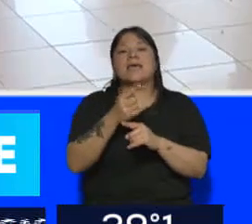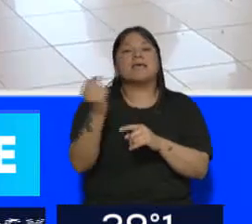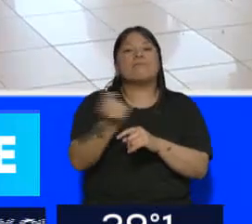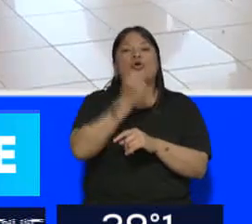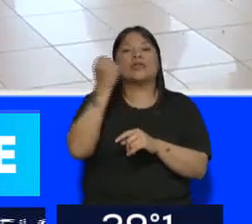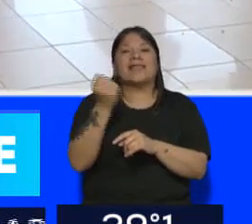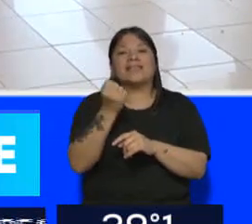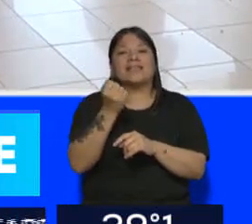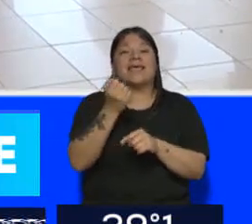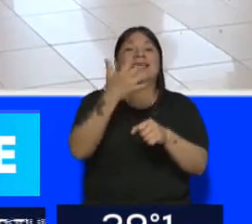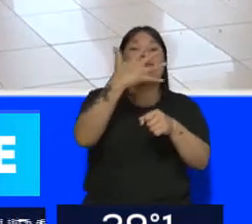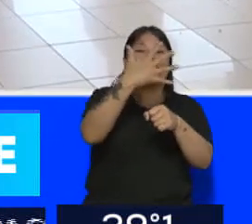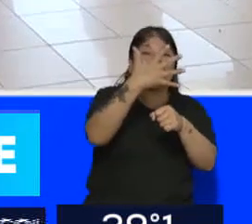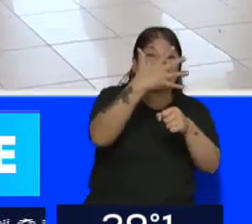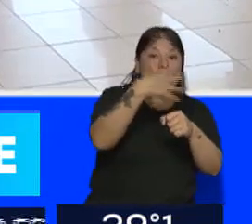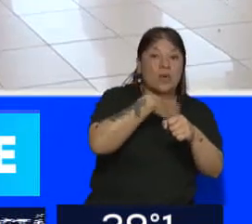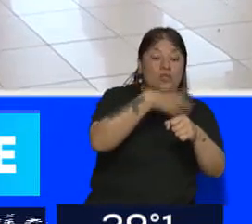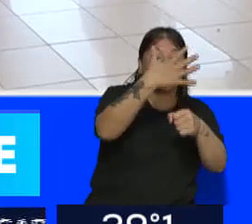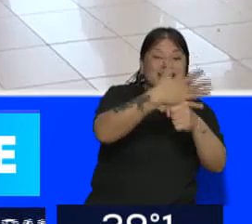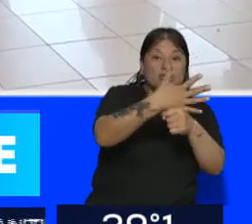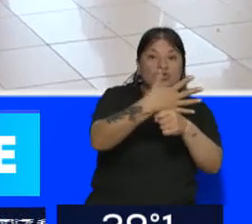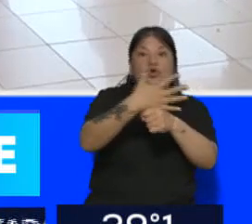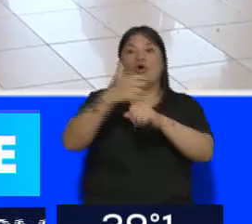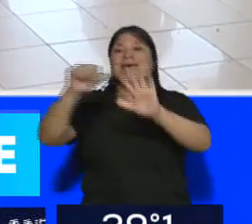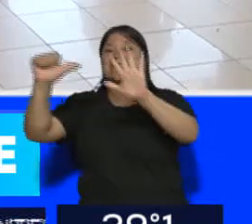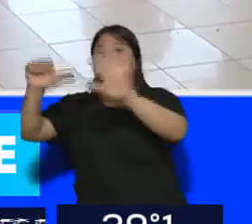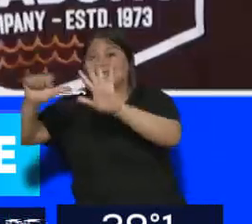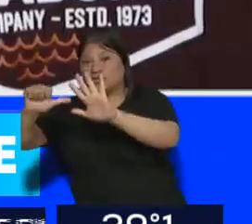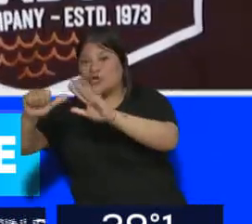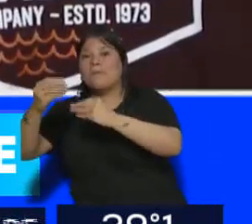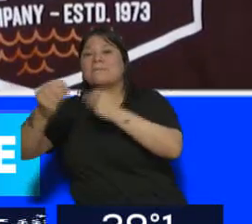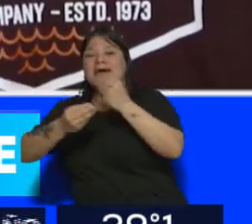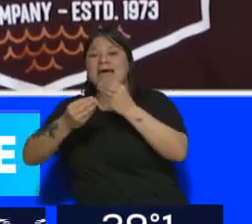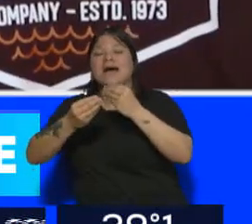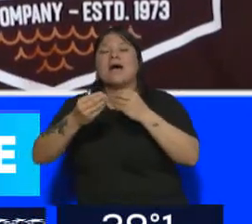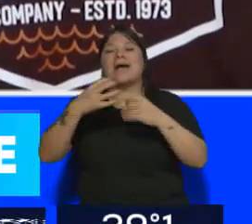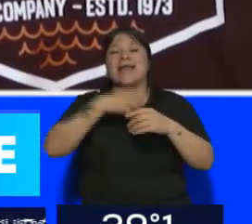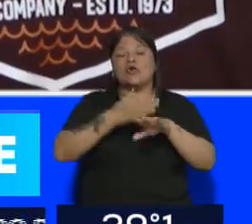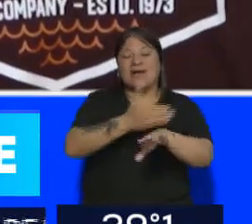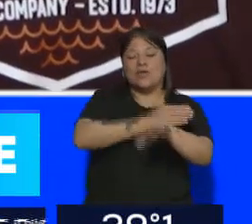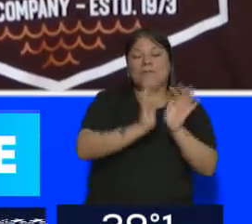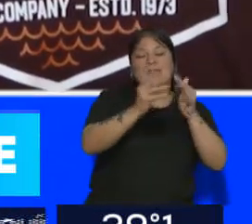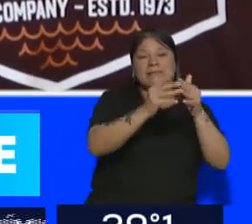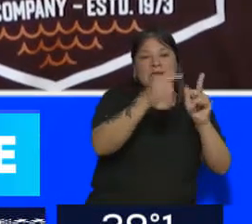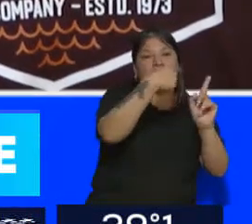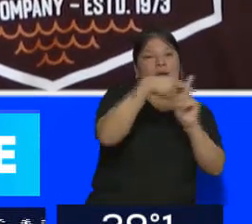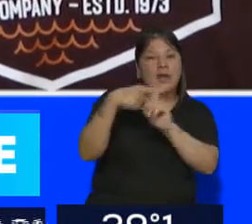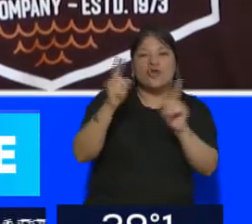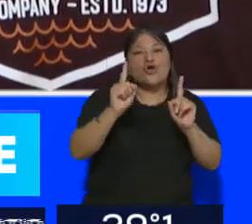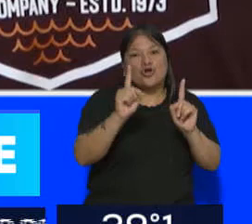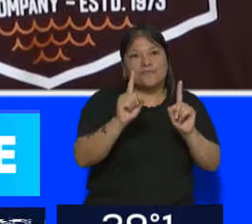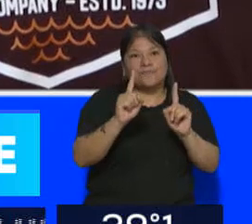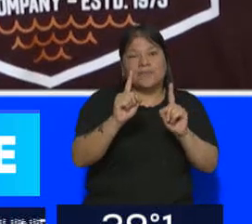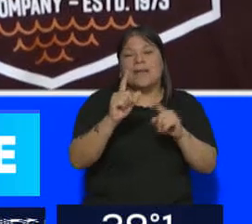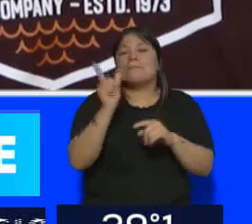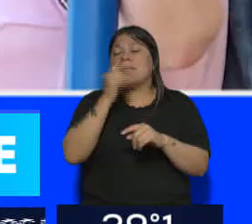solamente quinto y sexto para agarrar uno de esos años que no estuvo en pandemia el pedido de los padres fue, vamos más atrás contemos primero, segundo,